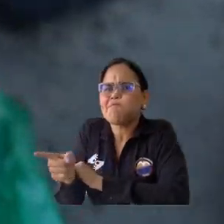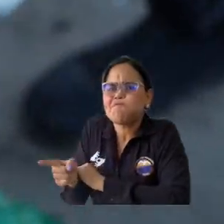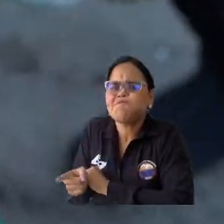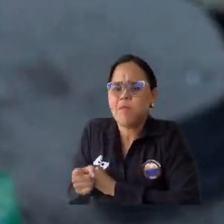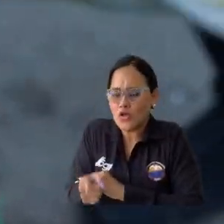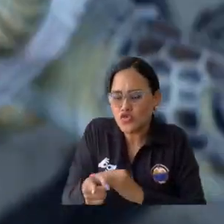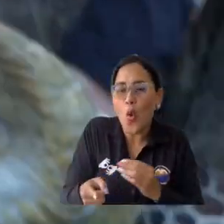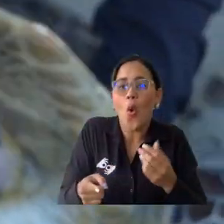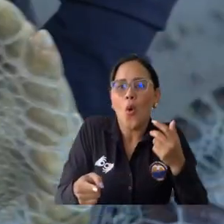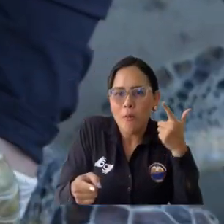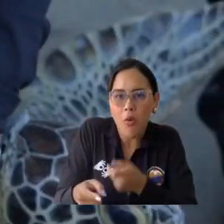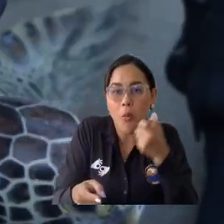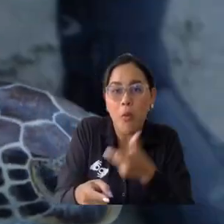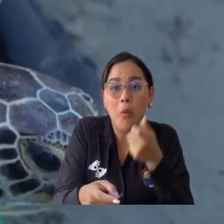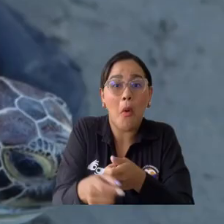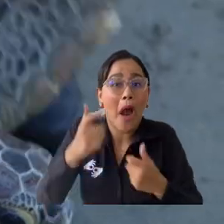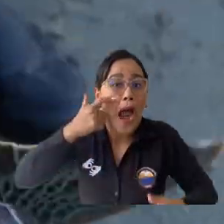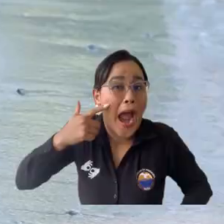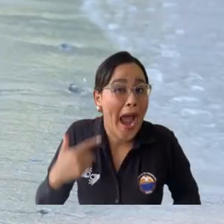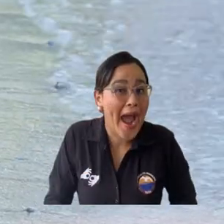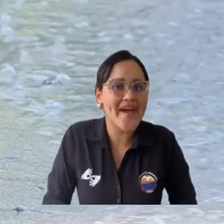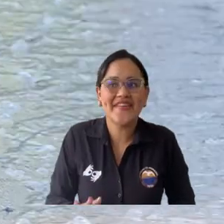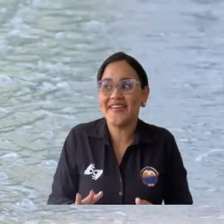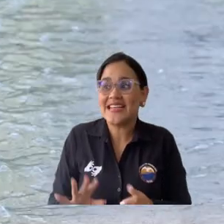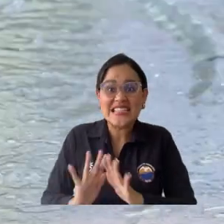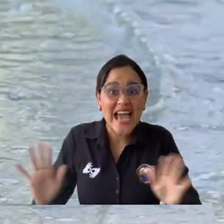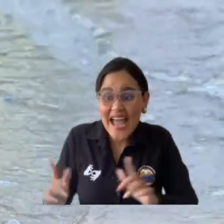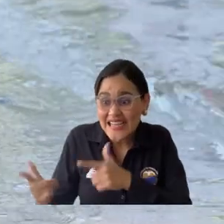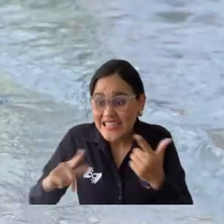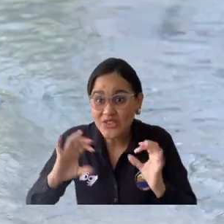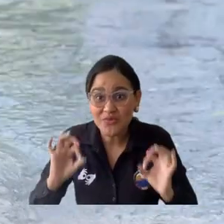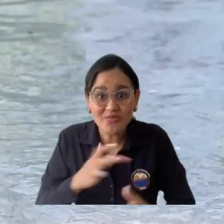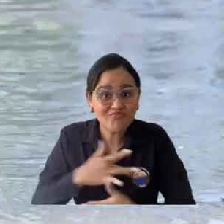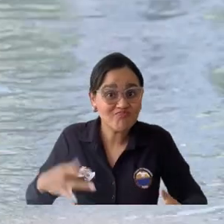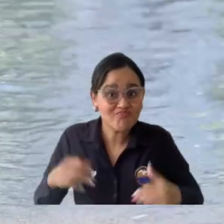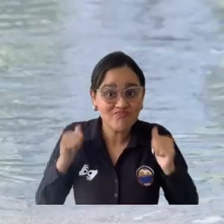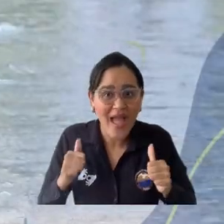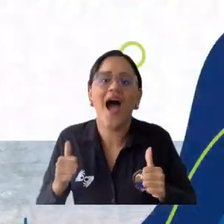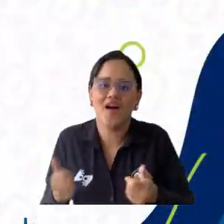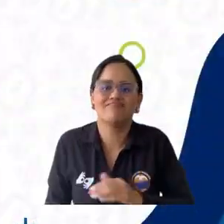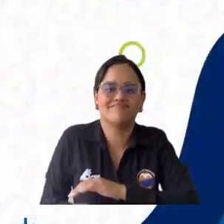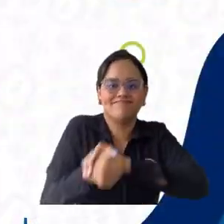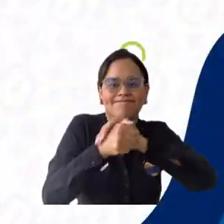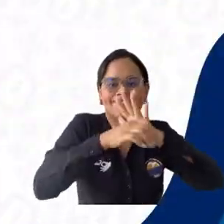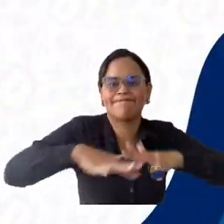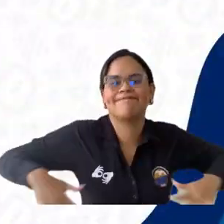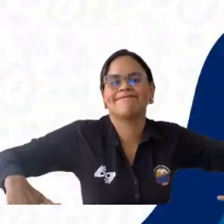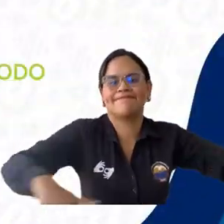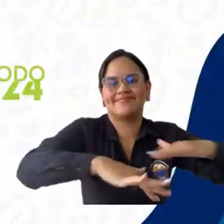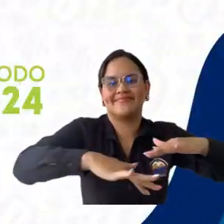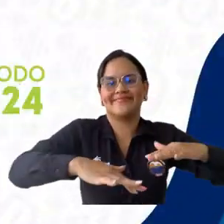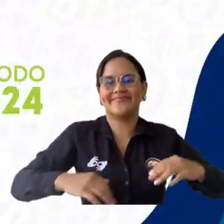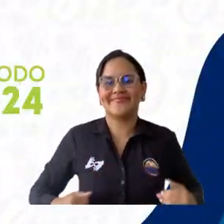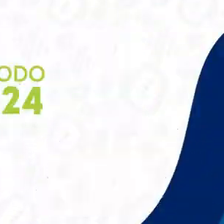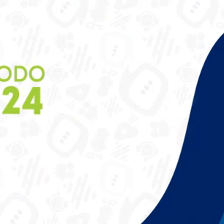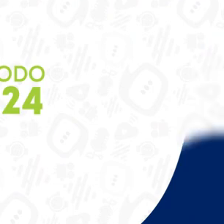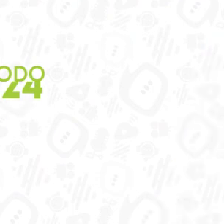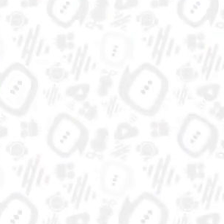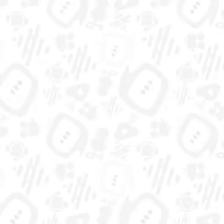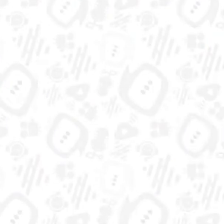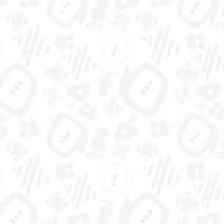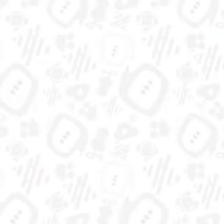fibropapilomatosis que solo serán devueltas a su hábitat natural cuando estén totalmente sanas. Universidad del Matalena. Aún más